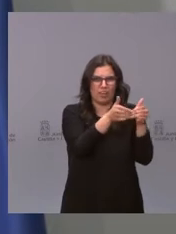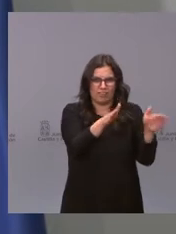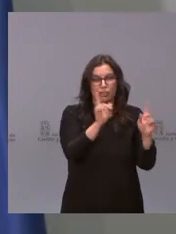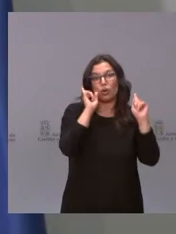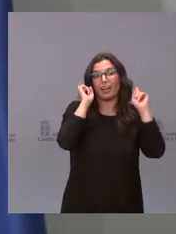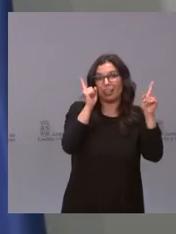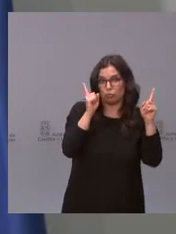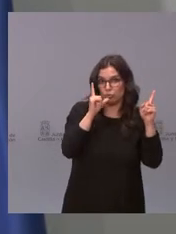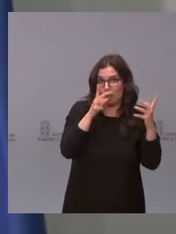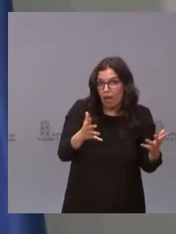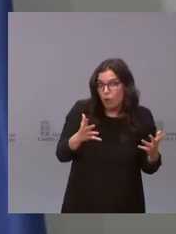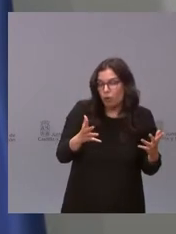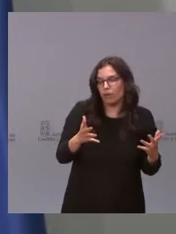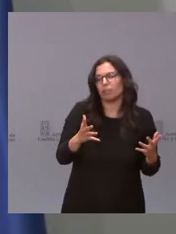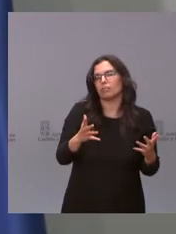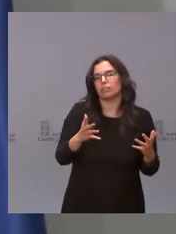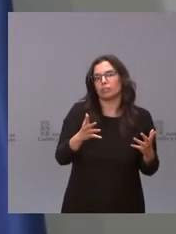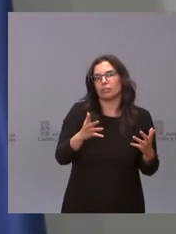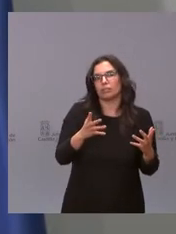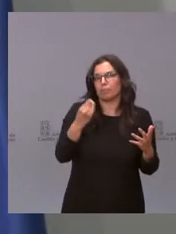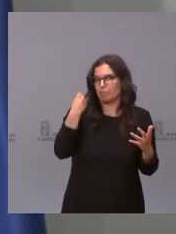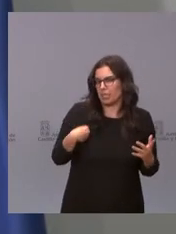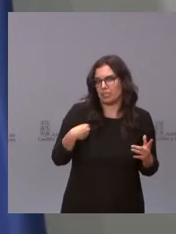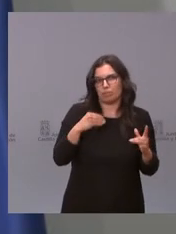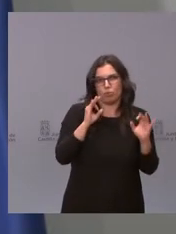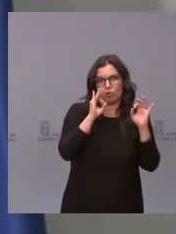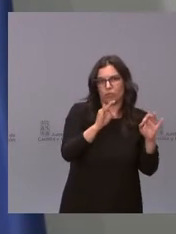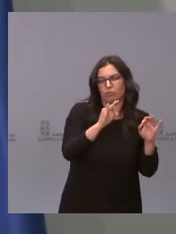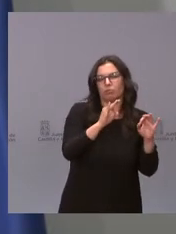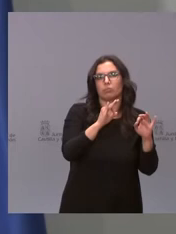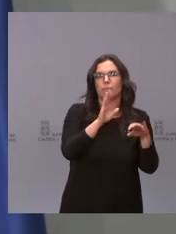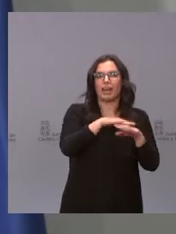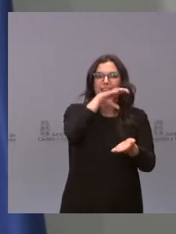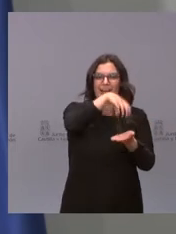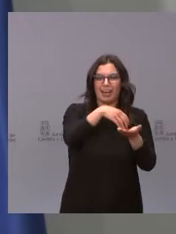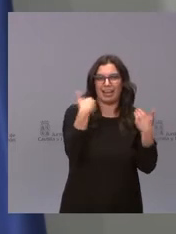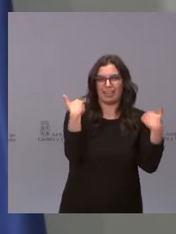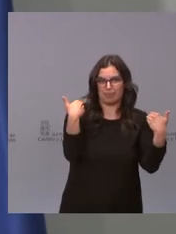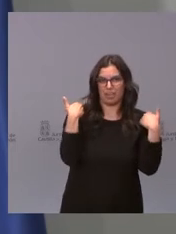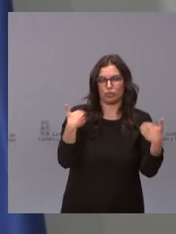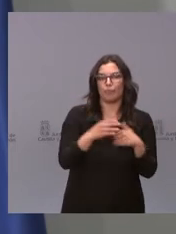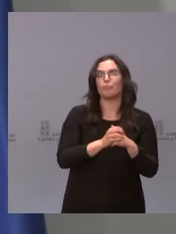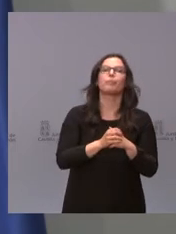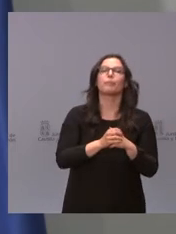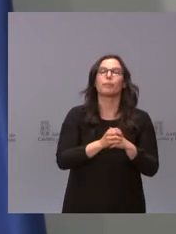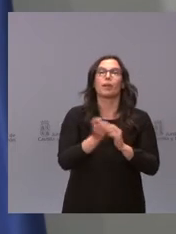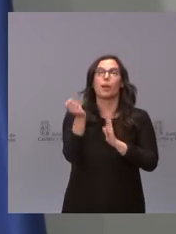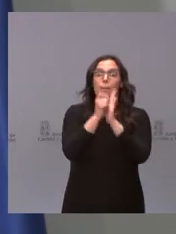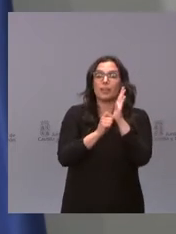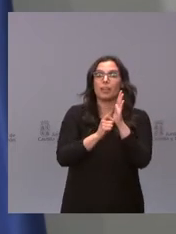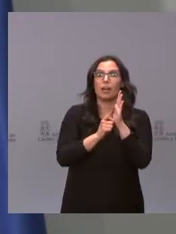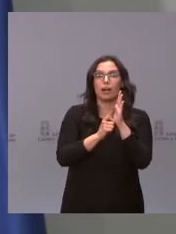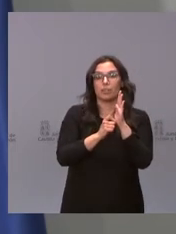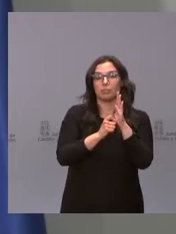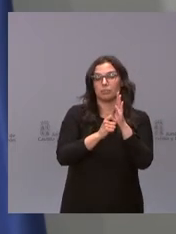caso, el mismo semáforo a lo que respecta a los gimnasios que manteníamos. Es decir, mantendremos las mismas medidas en el